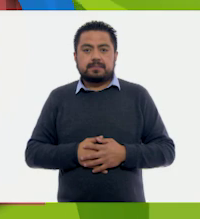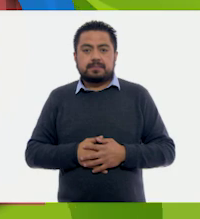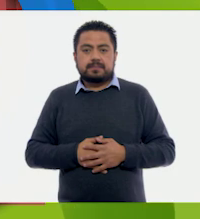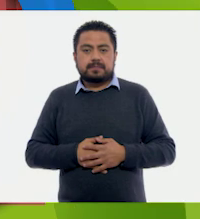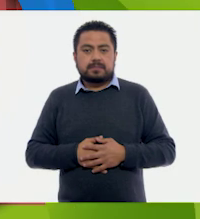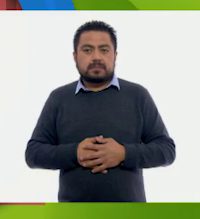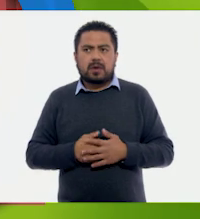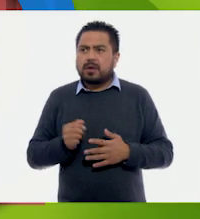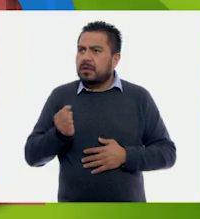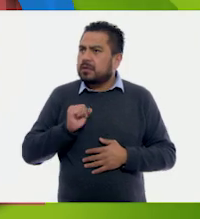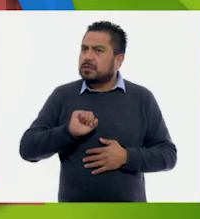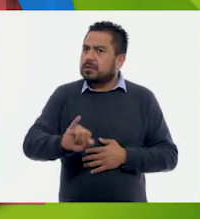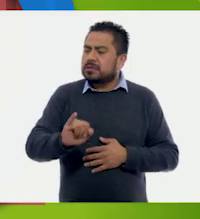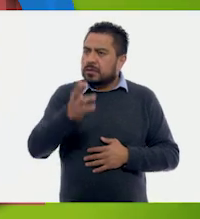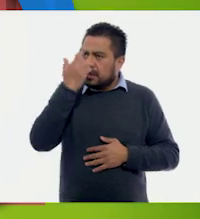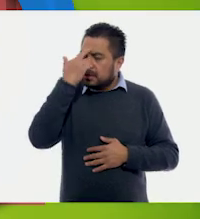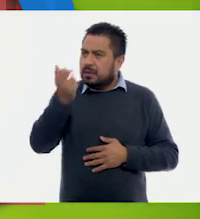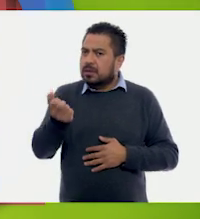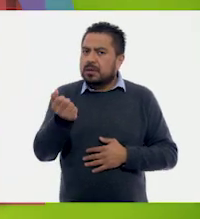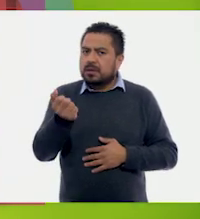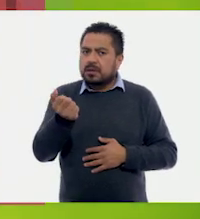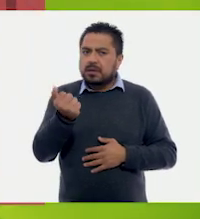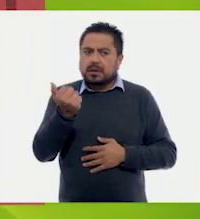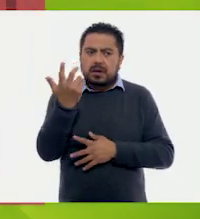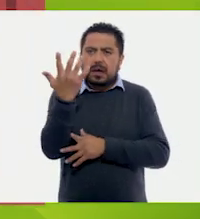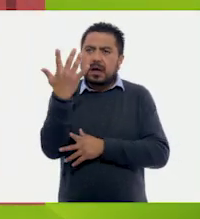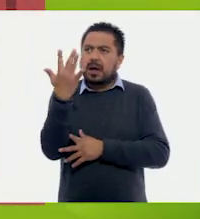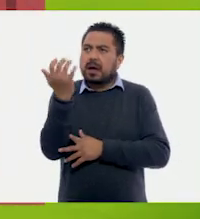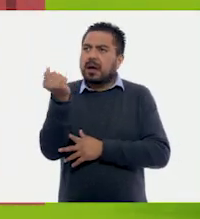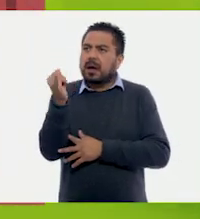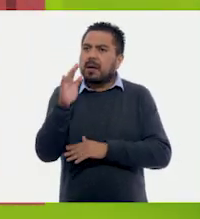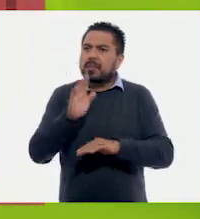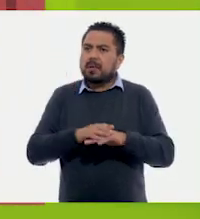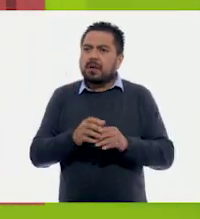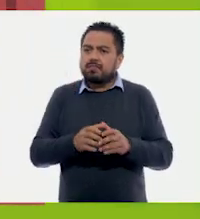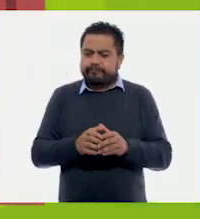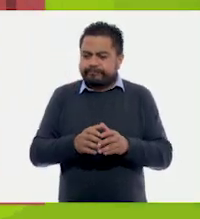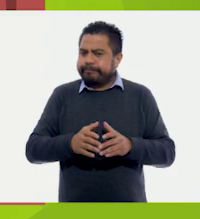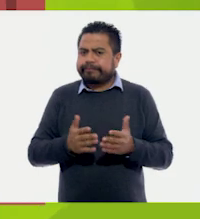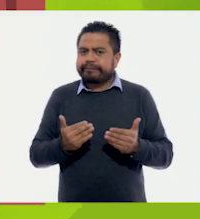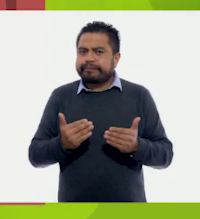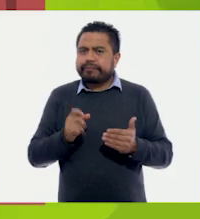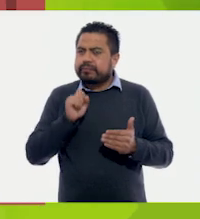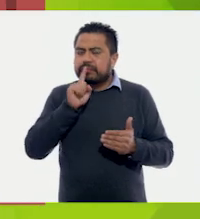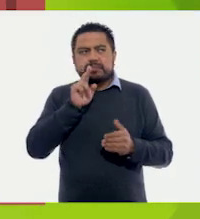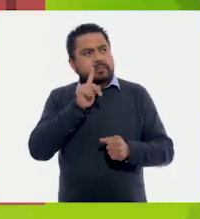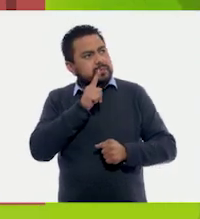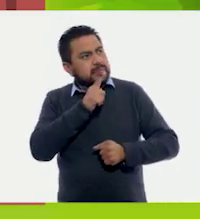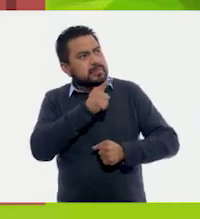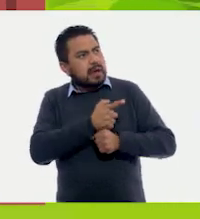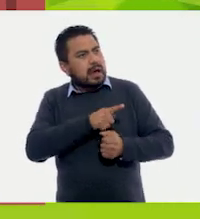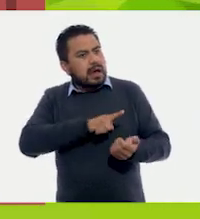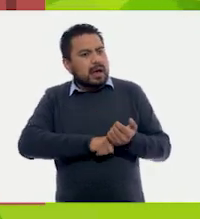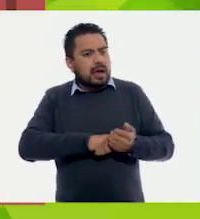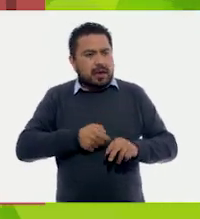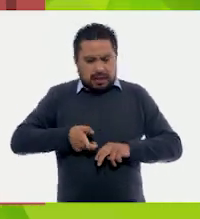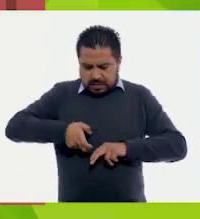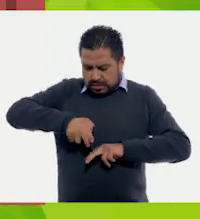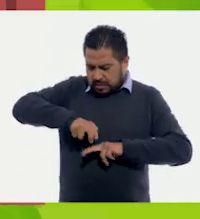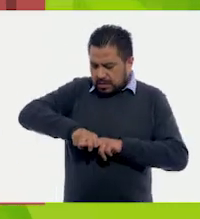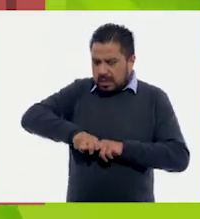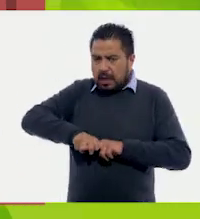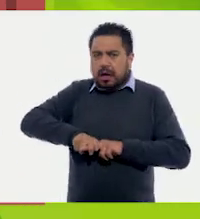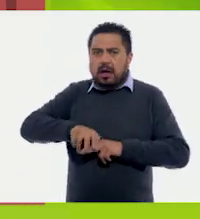¡Oh, sí, es cierto! Sus troncos no son tan gruesos y también se alcanzan a ver unas banquitas para